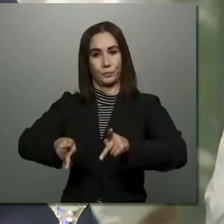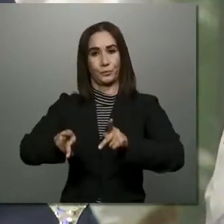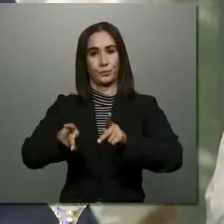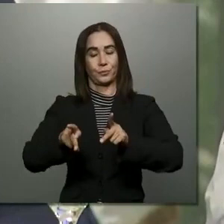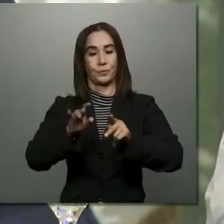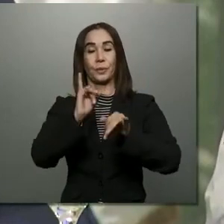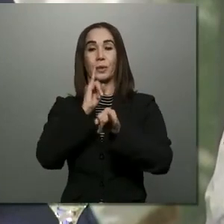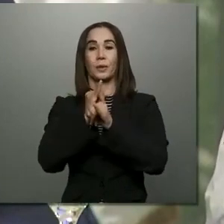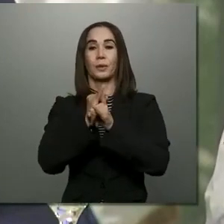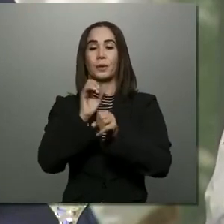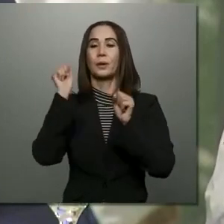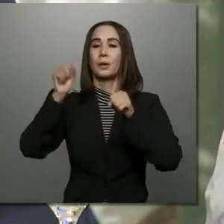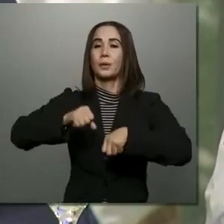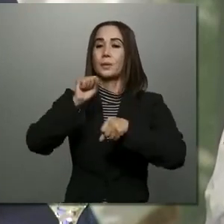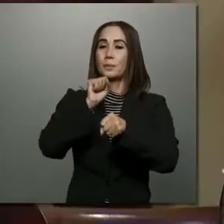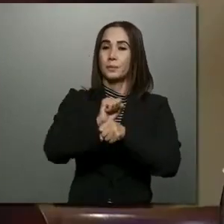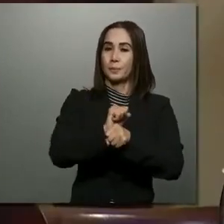para ejecutarlas.